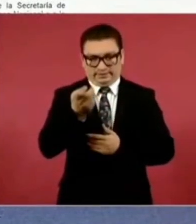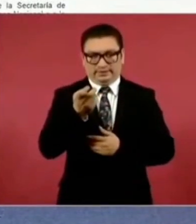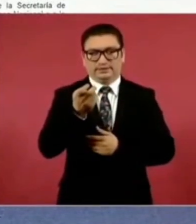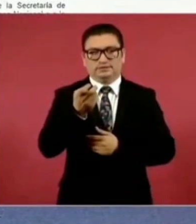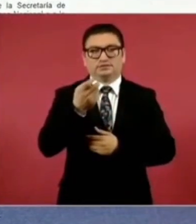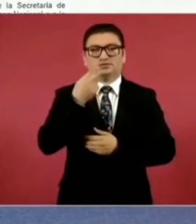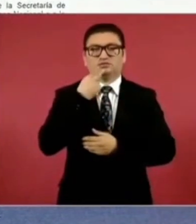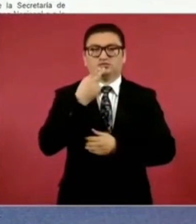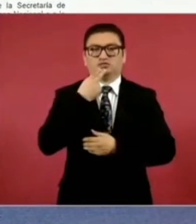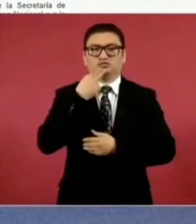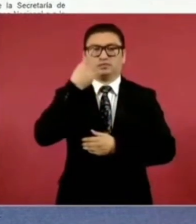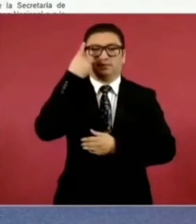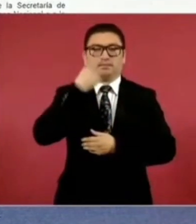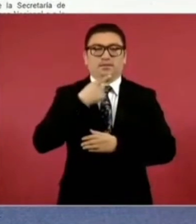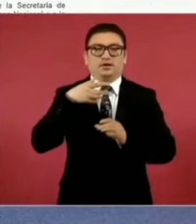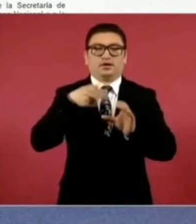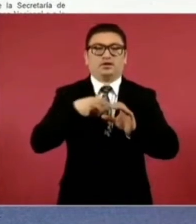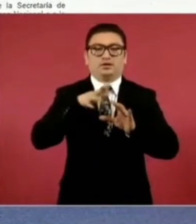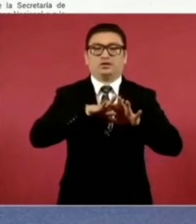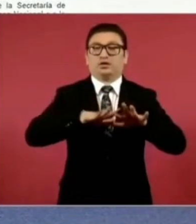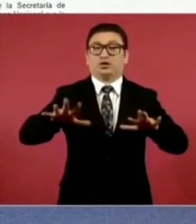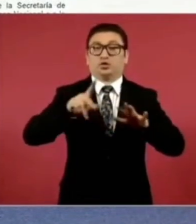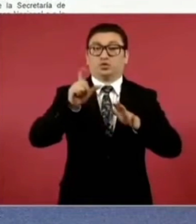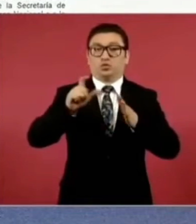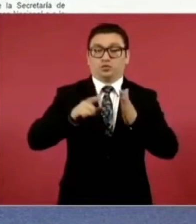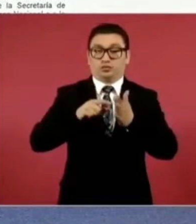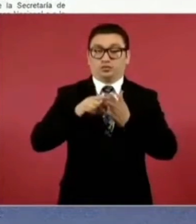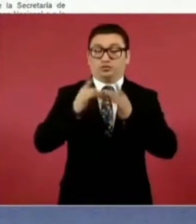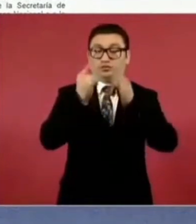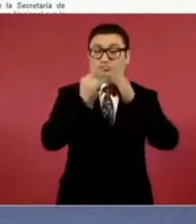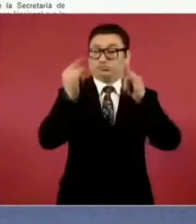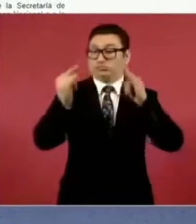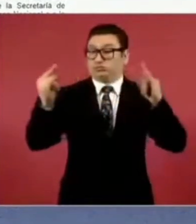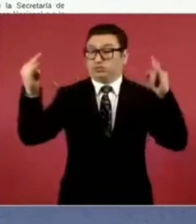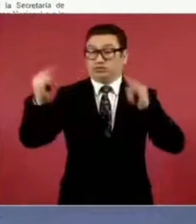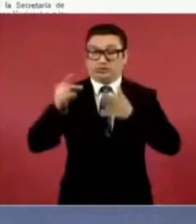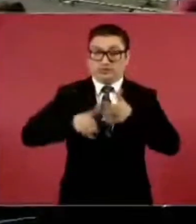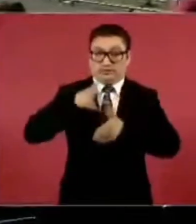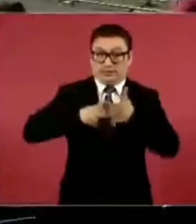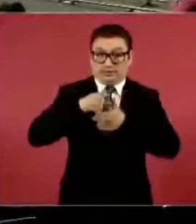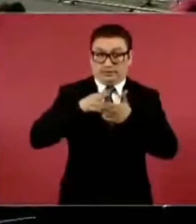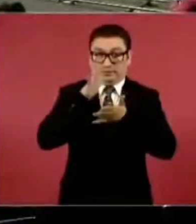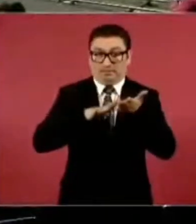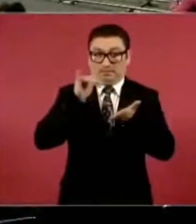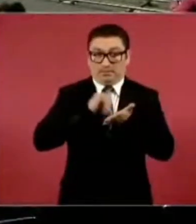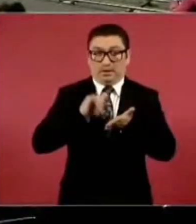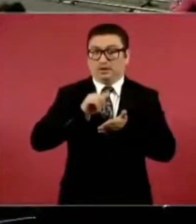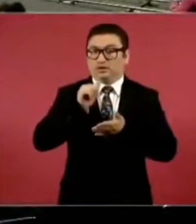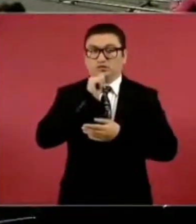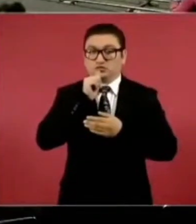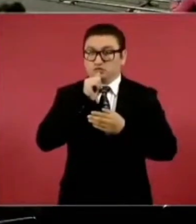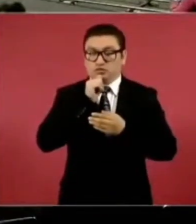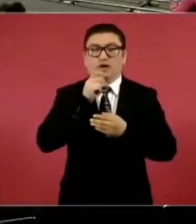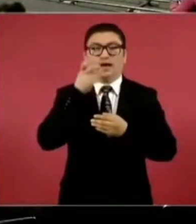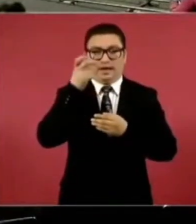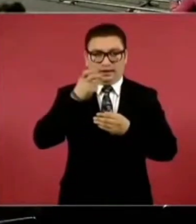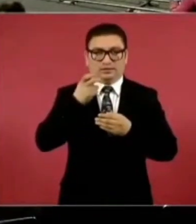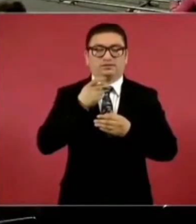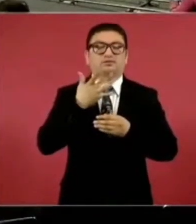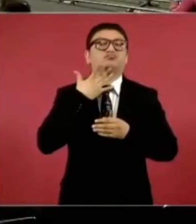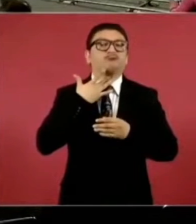las zonas no electrificadas del tren maya y ya se está distribuyendo incluso ese